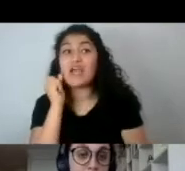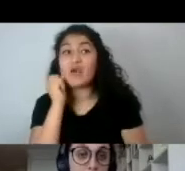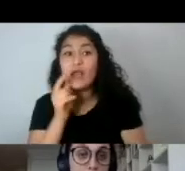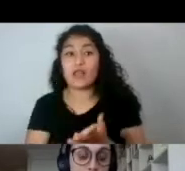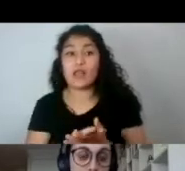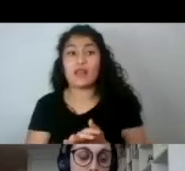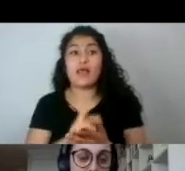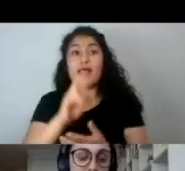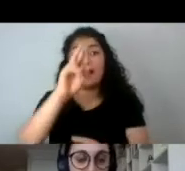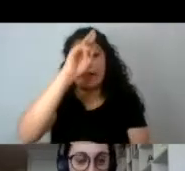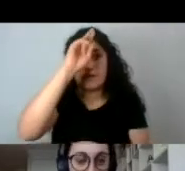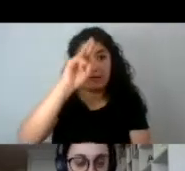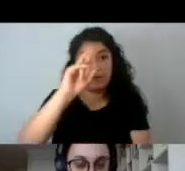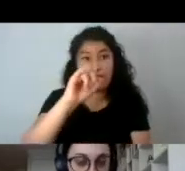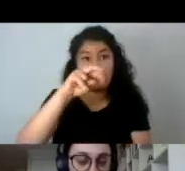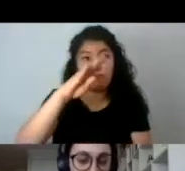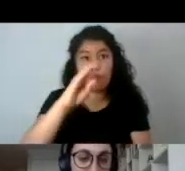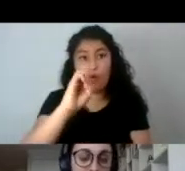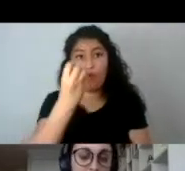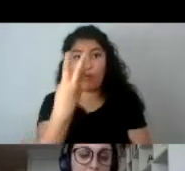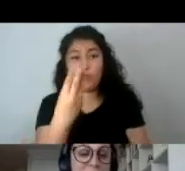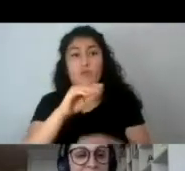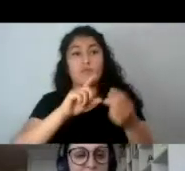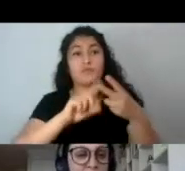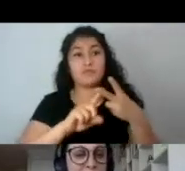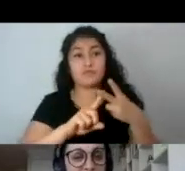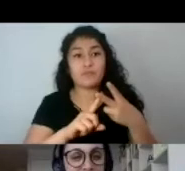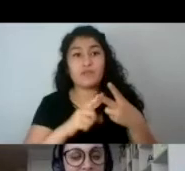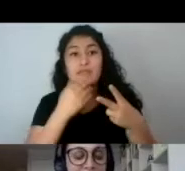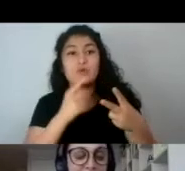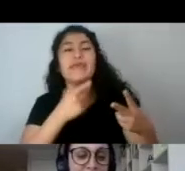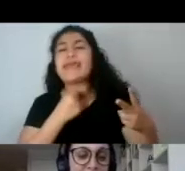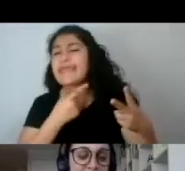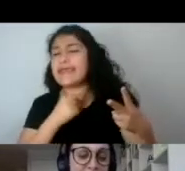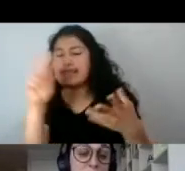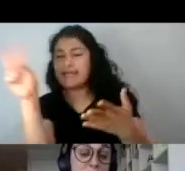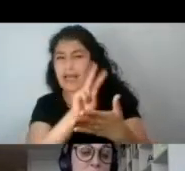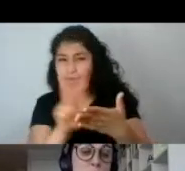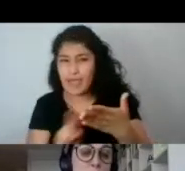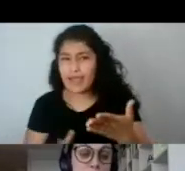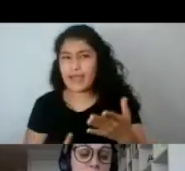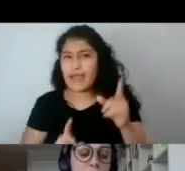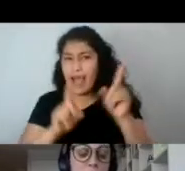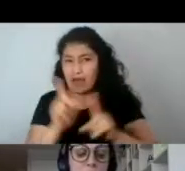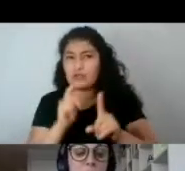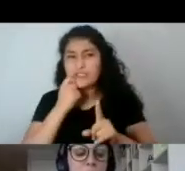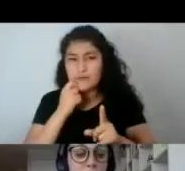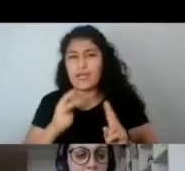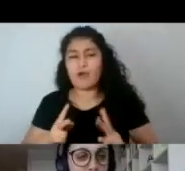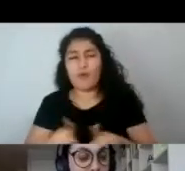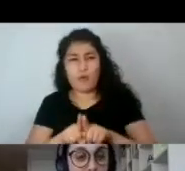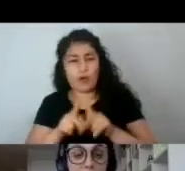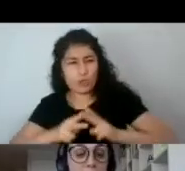Rainbow Rowell con Eliana E. Park. Si quieren leer una saga que realmente construya a lo femenino